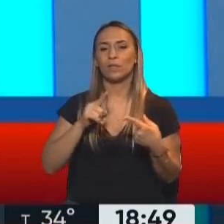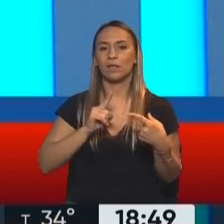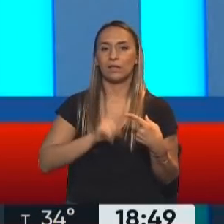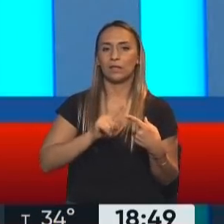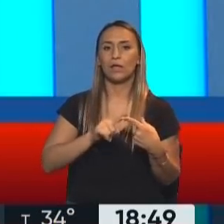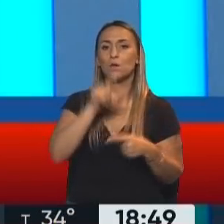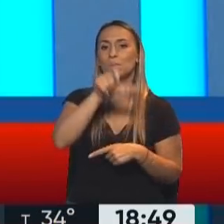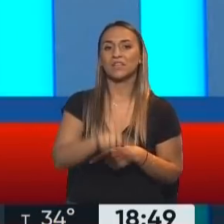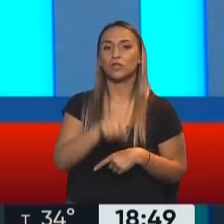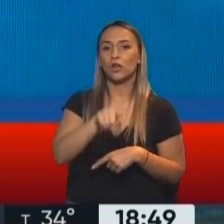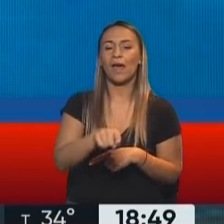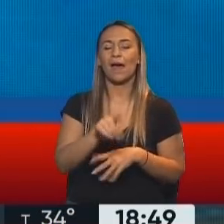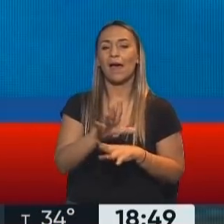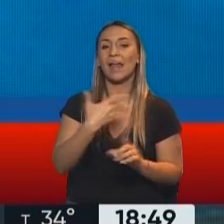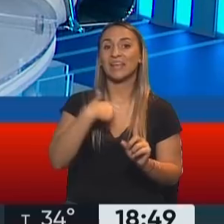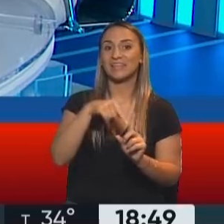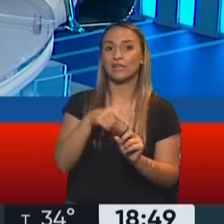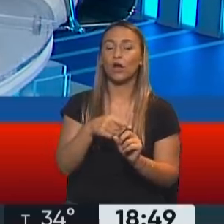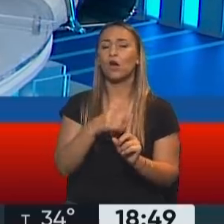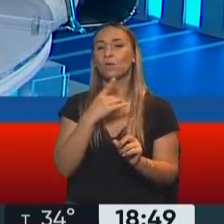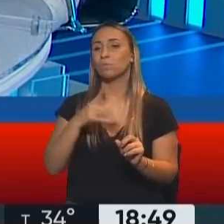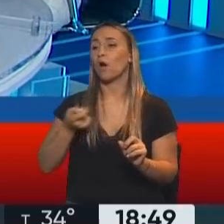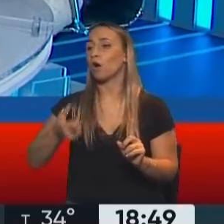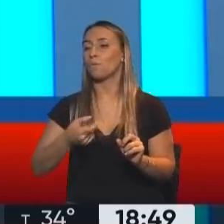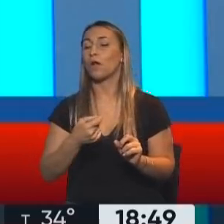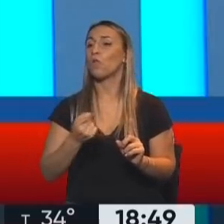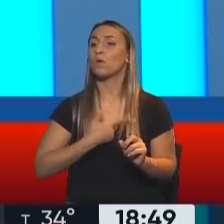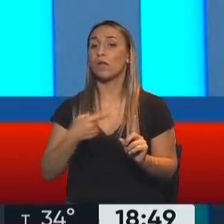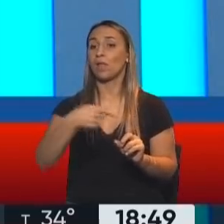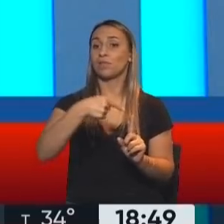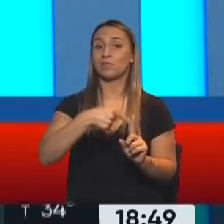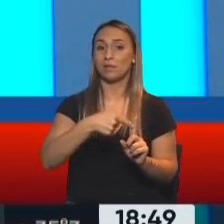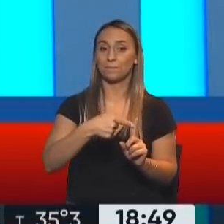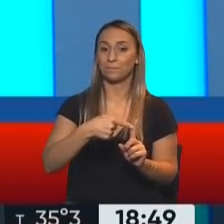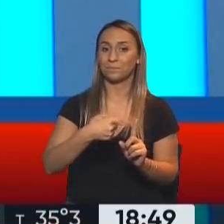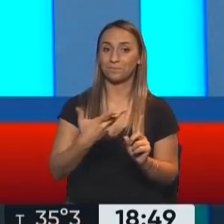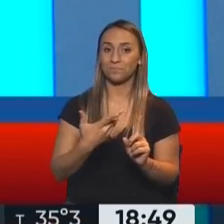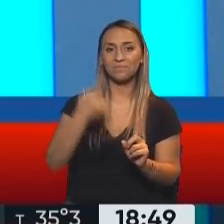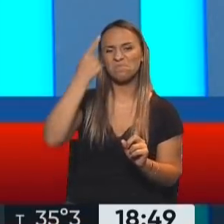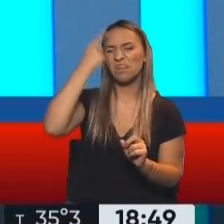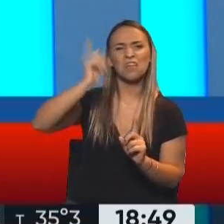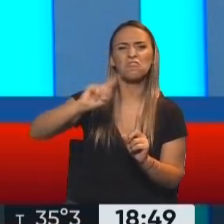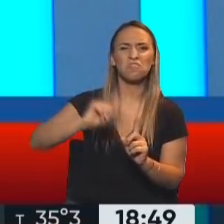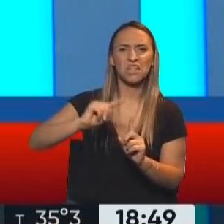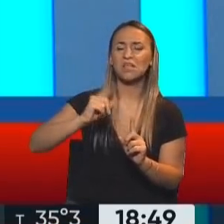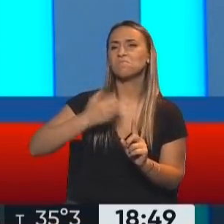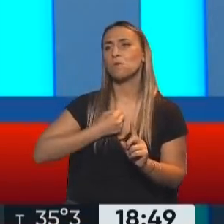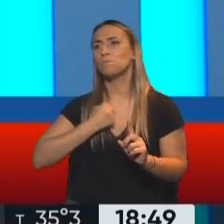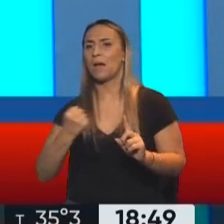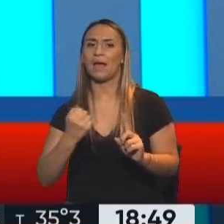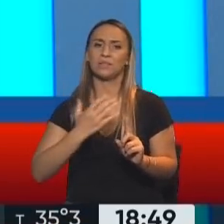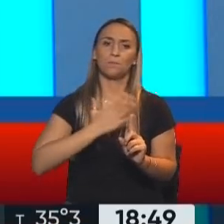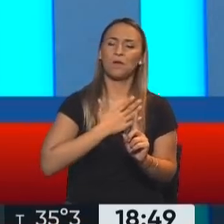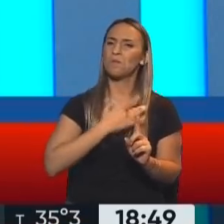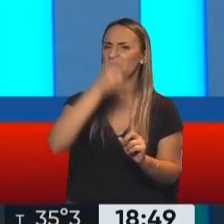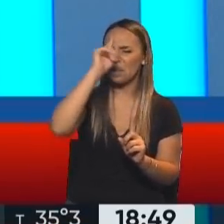la ley. Así es simple. Los cipayos. La Argentina tiene un porcentaje muy grande de cipayos que no creen ni en la patria ni en la soberanía. Como muy bien